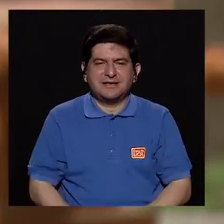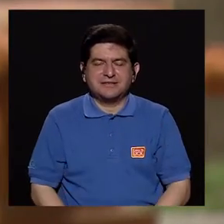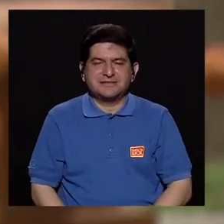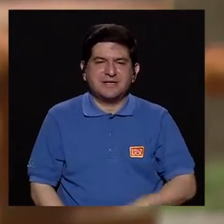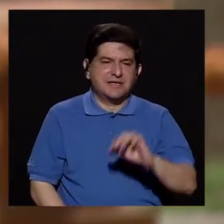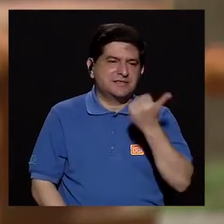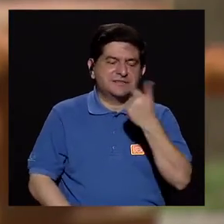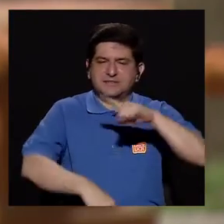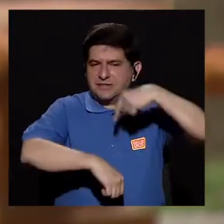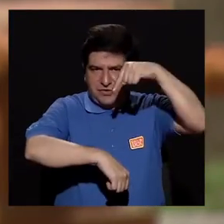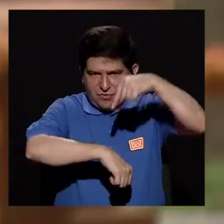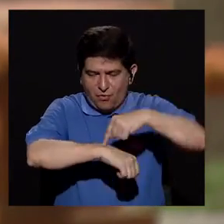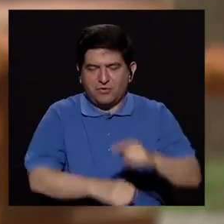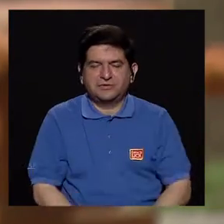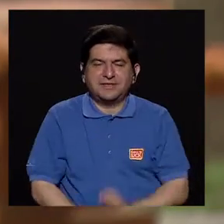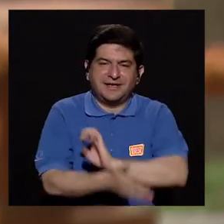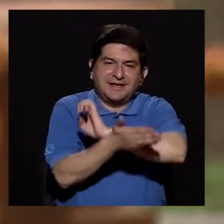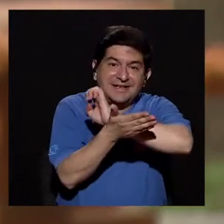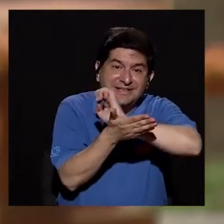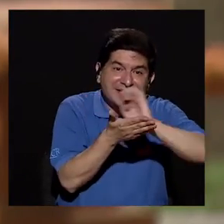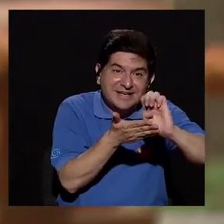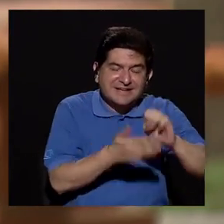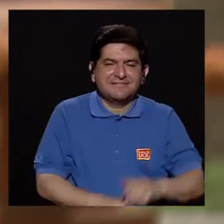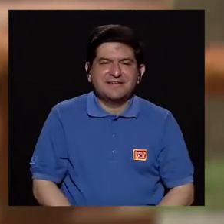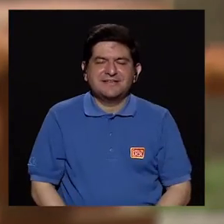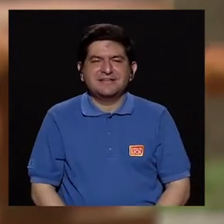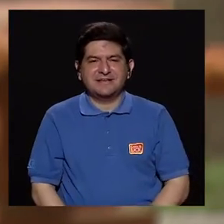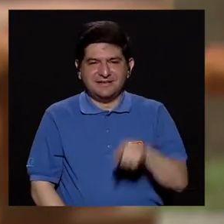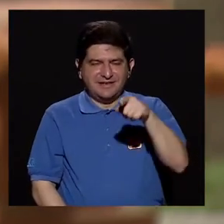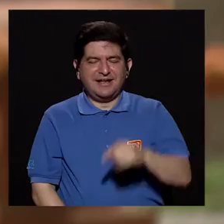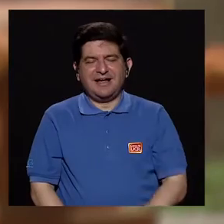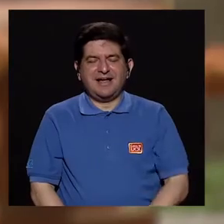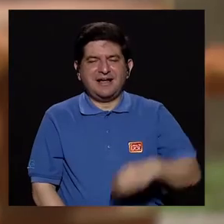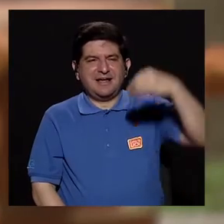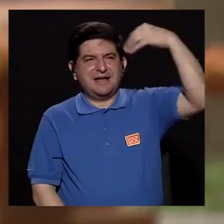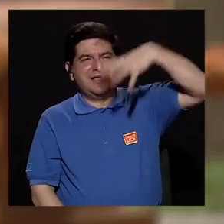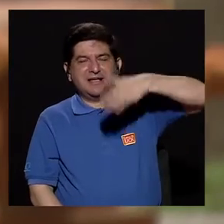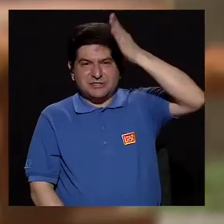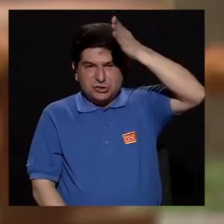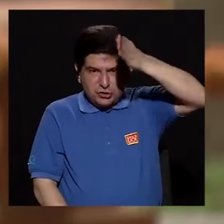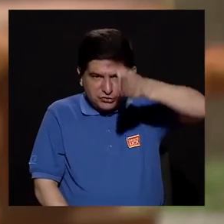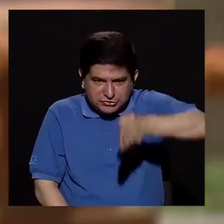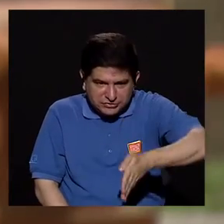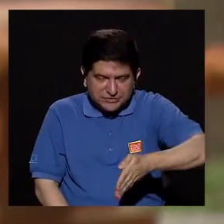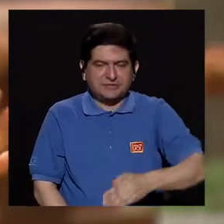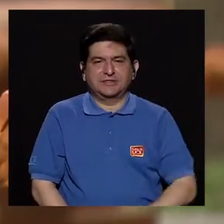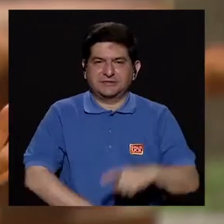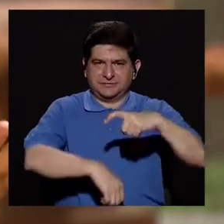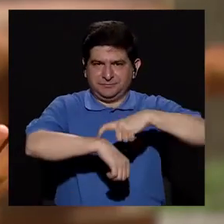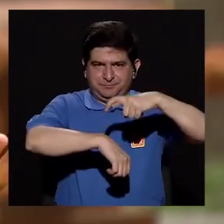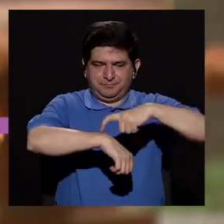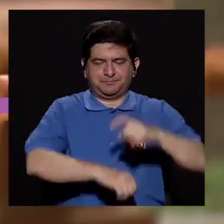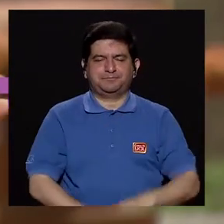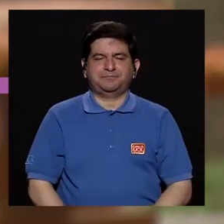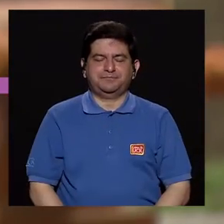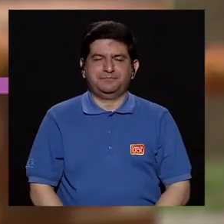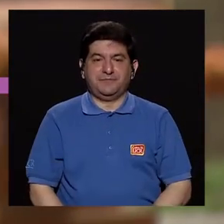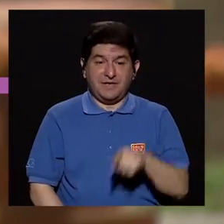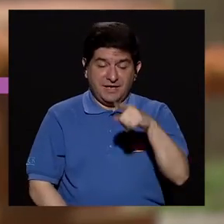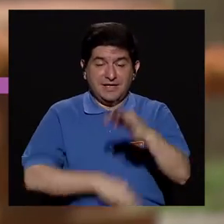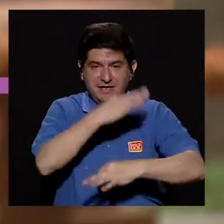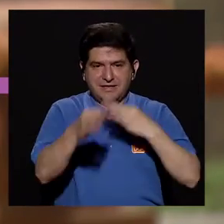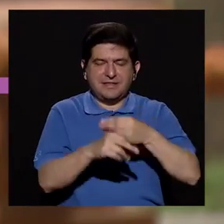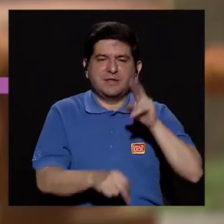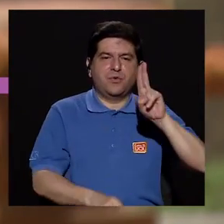estas horas para evitar la radiación perpendicular del sol, ¿verdad?, la radiación